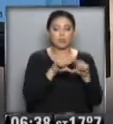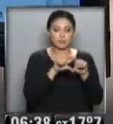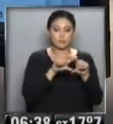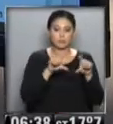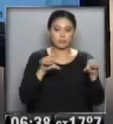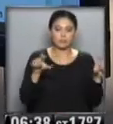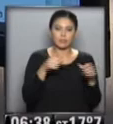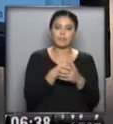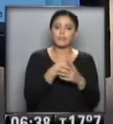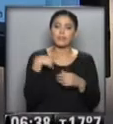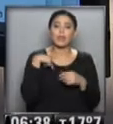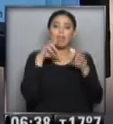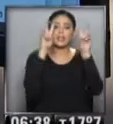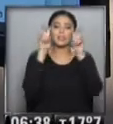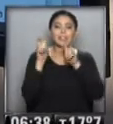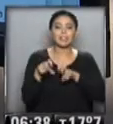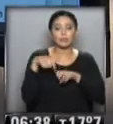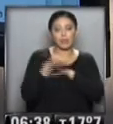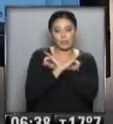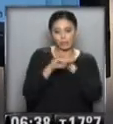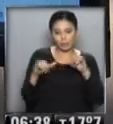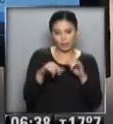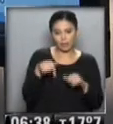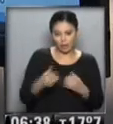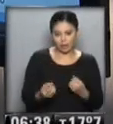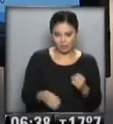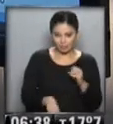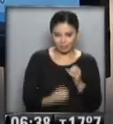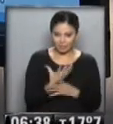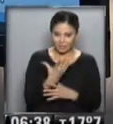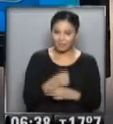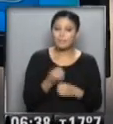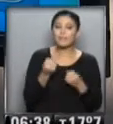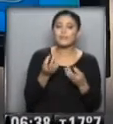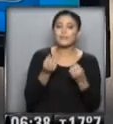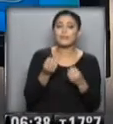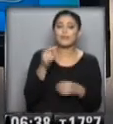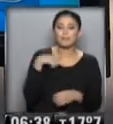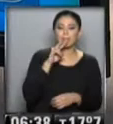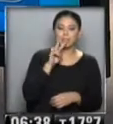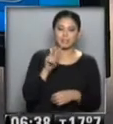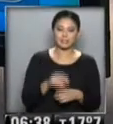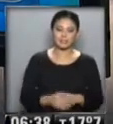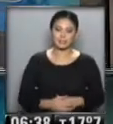630... ...y tenemos los títulos de la hora... ...para comenzar a informarnos... ...de esta mañana Nadia... ...para todo el país... ...y para Irene en particular...